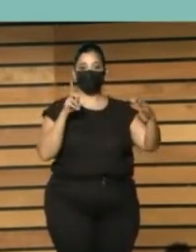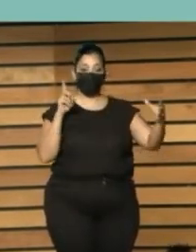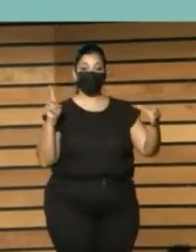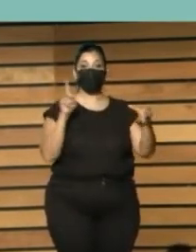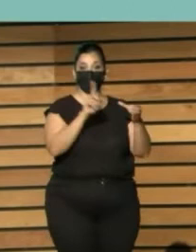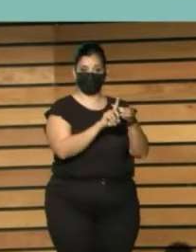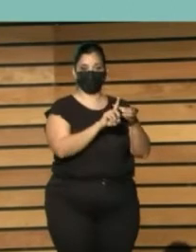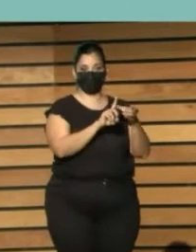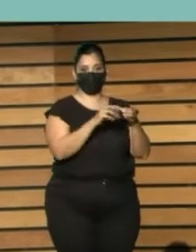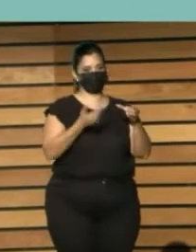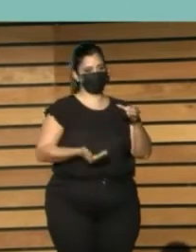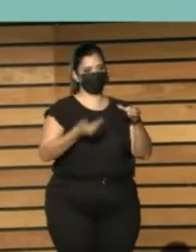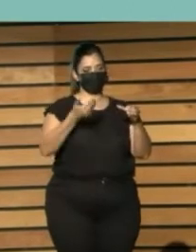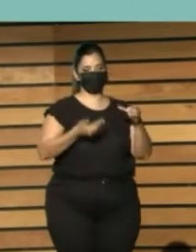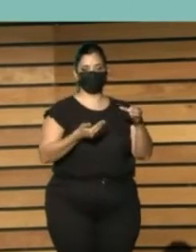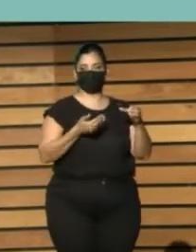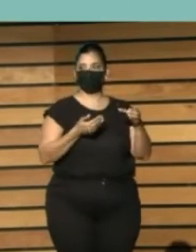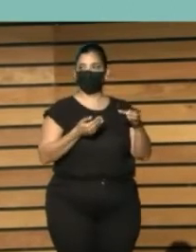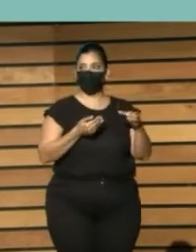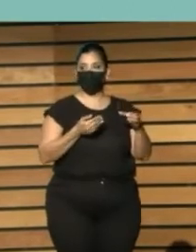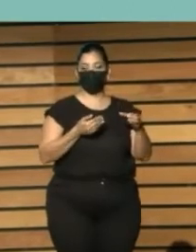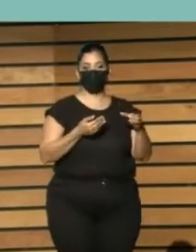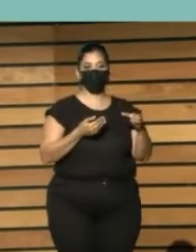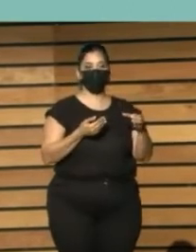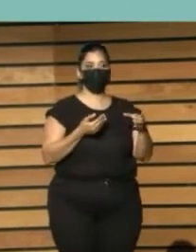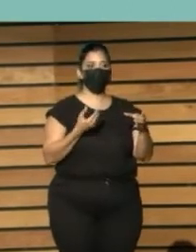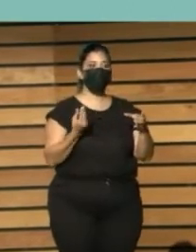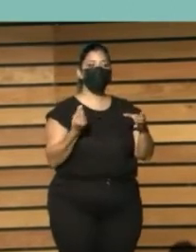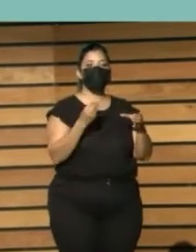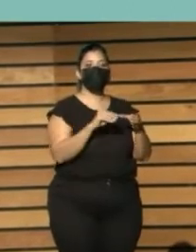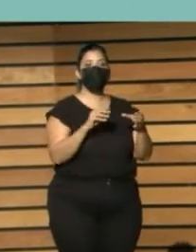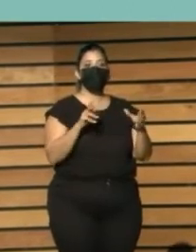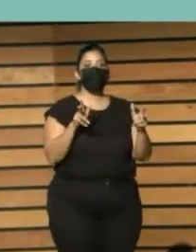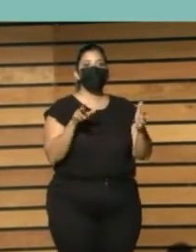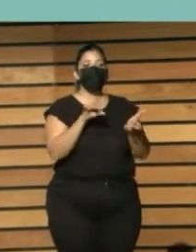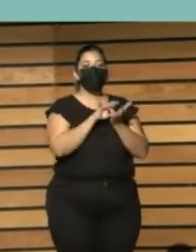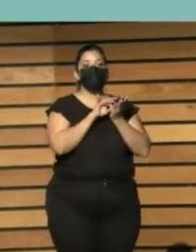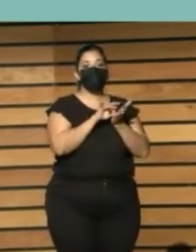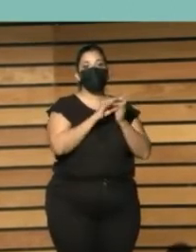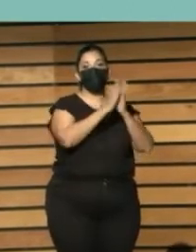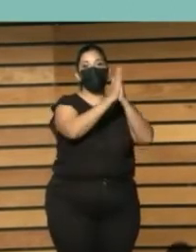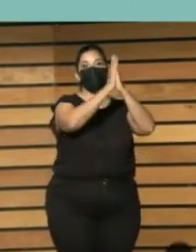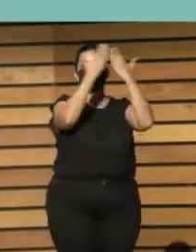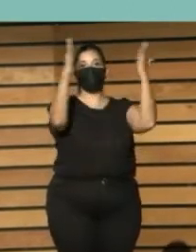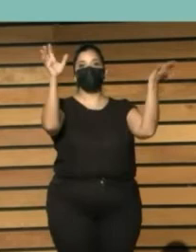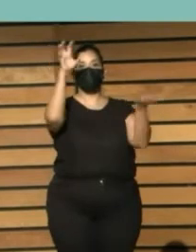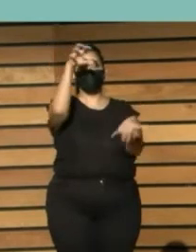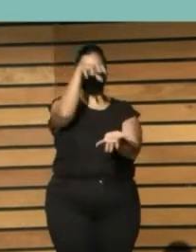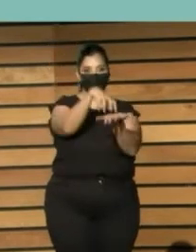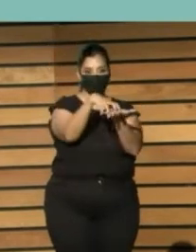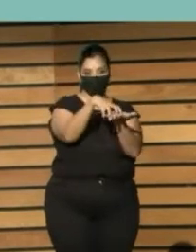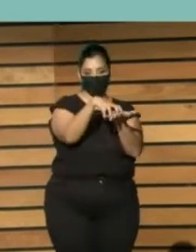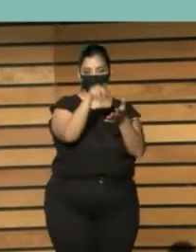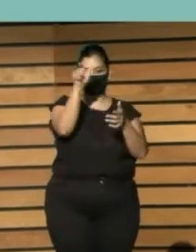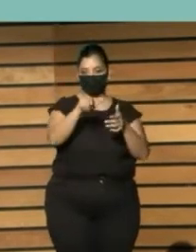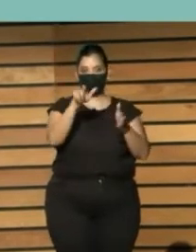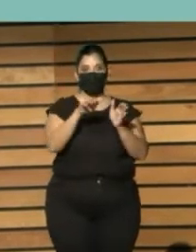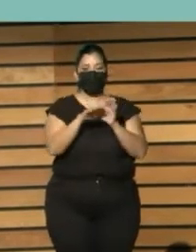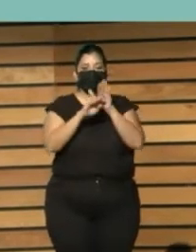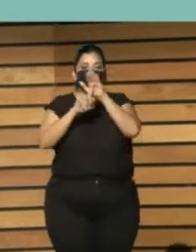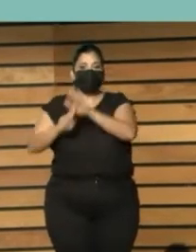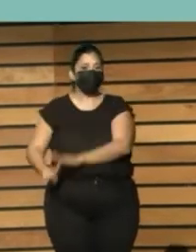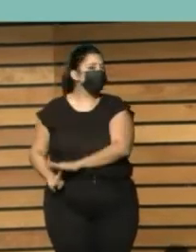porque queríamos o sea lo poníamos el título de servicios bibliotecarios que no dejan a nadie atrás y esto tiene que ver con la parte